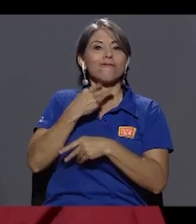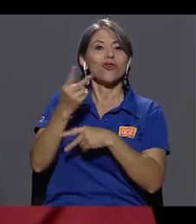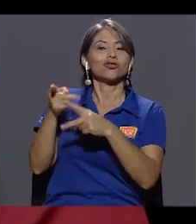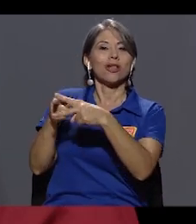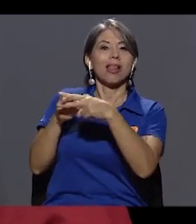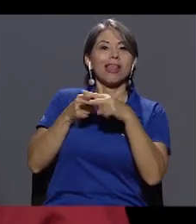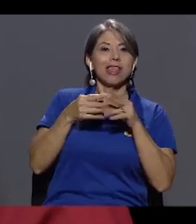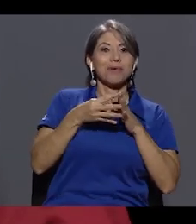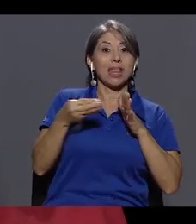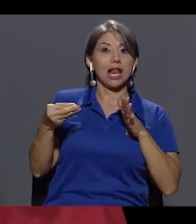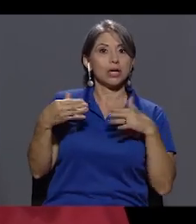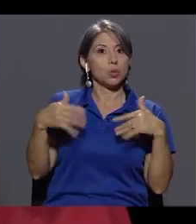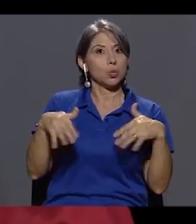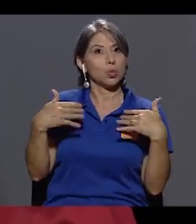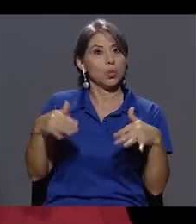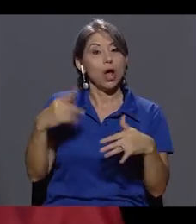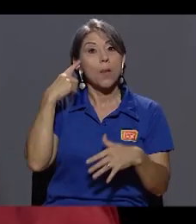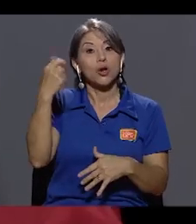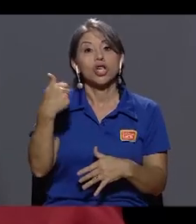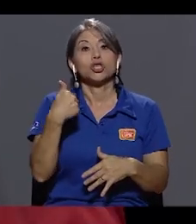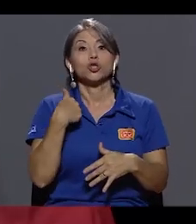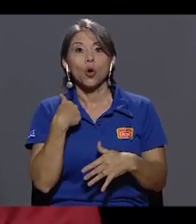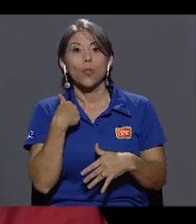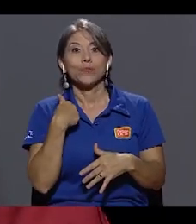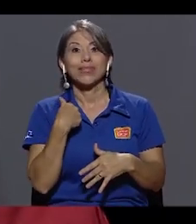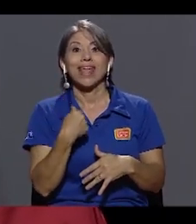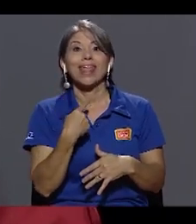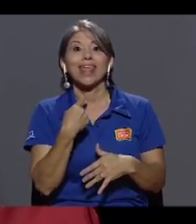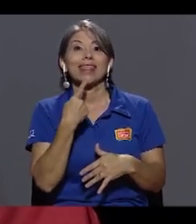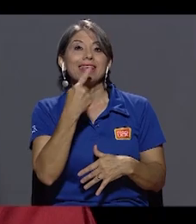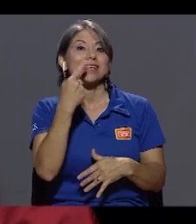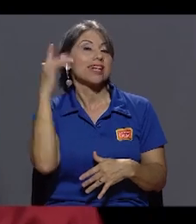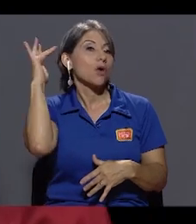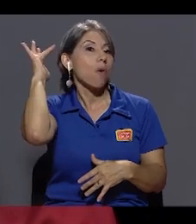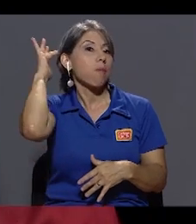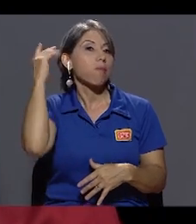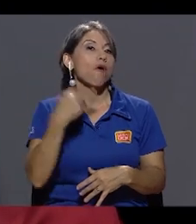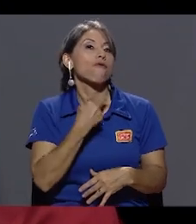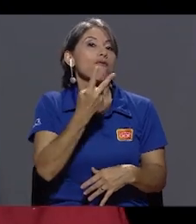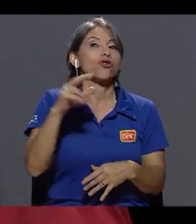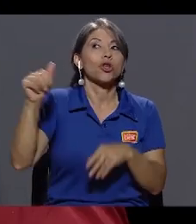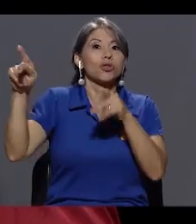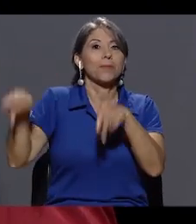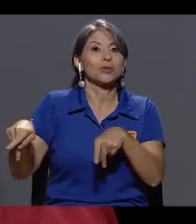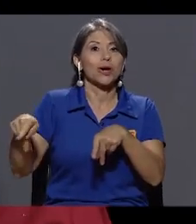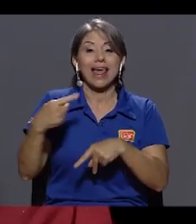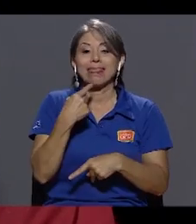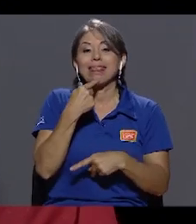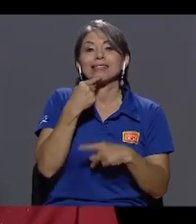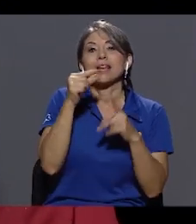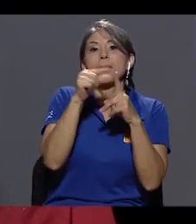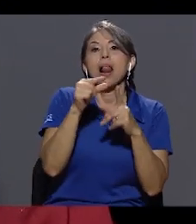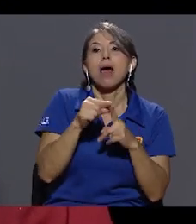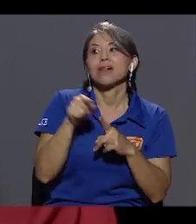Porque hacer una imitación de una persona, y ponerlo a decir un montón de tonteras, que nunca ha dicho, o que piensa diferente. La